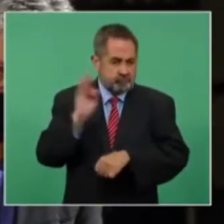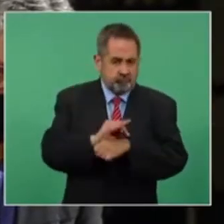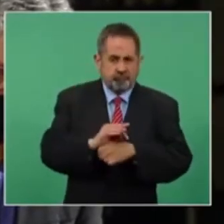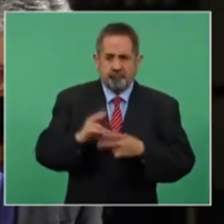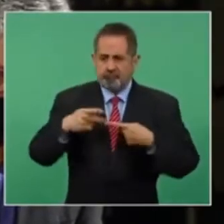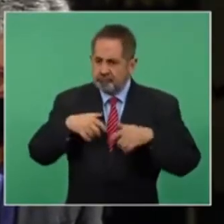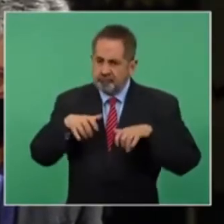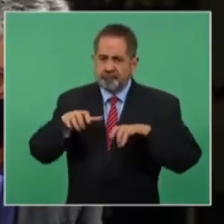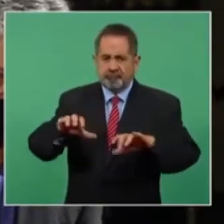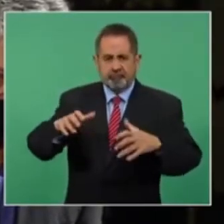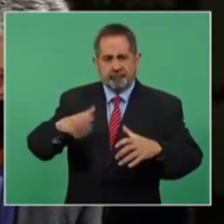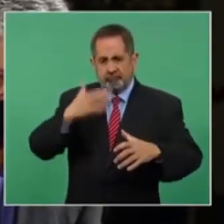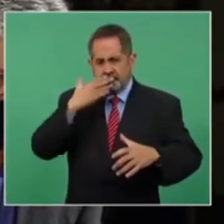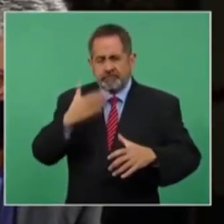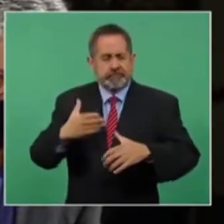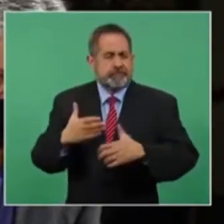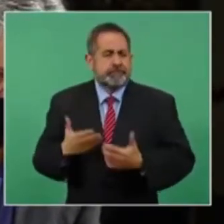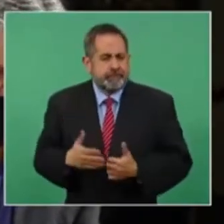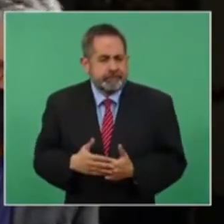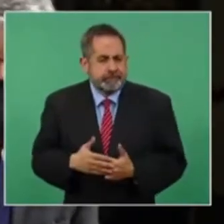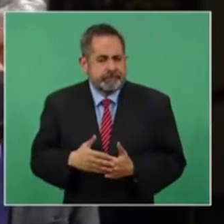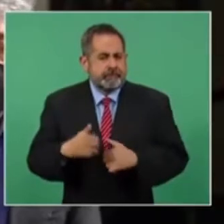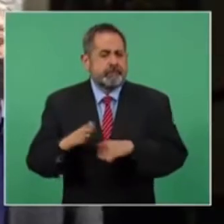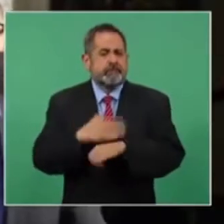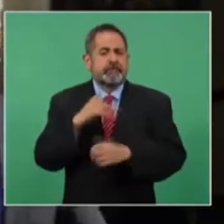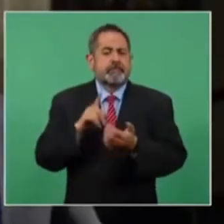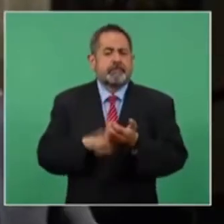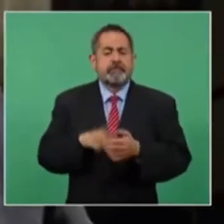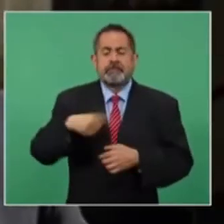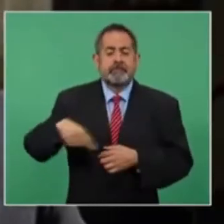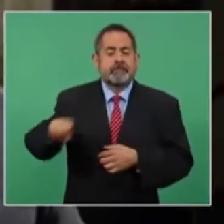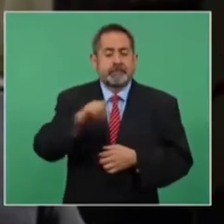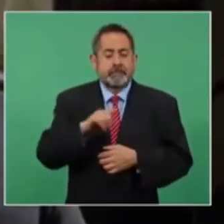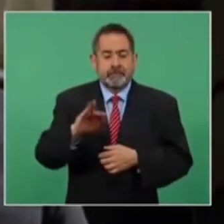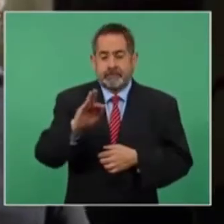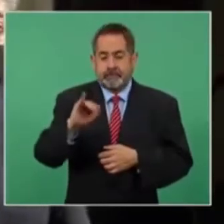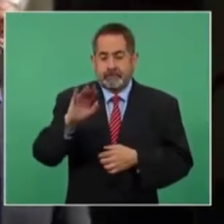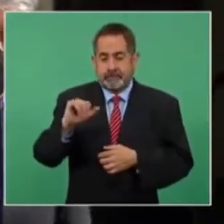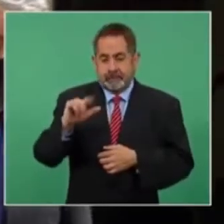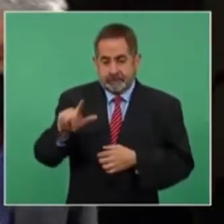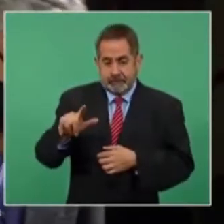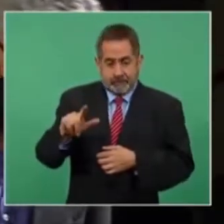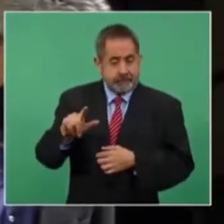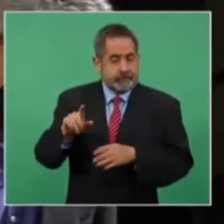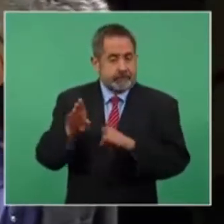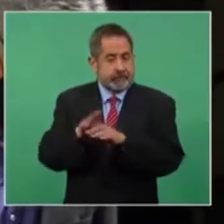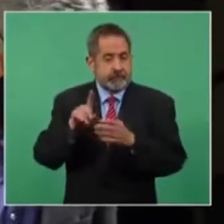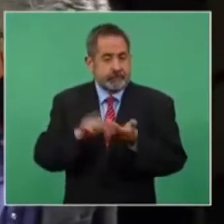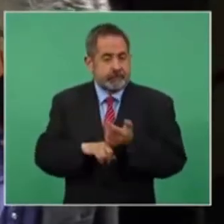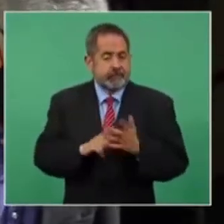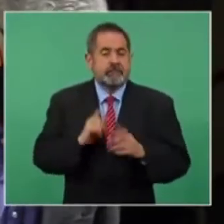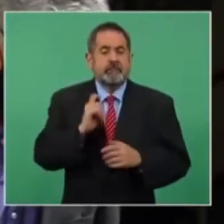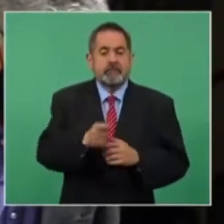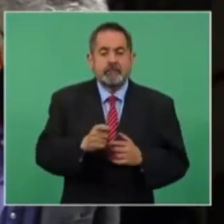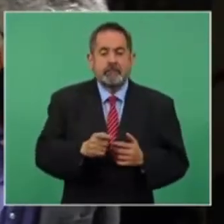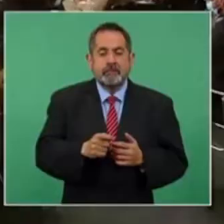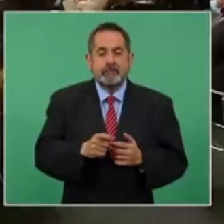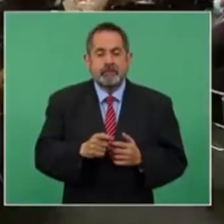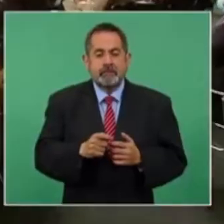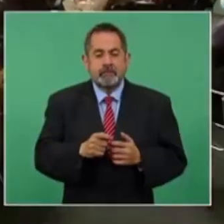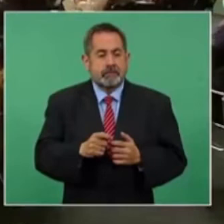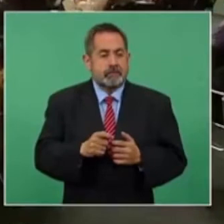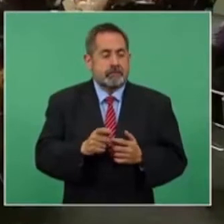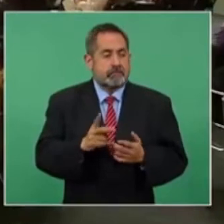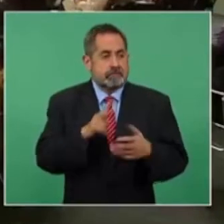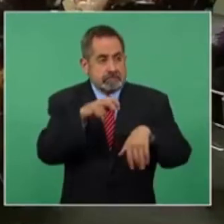gente? ¿Por qué? Porque simple y sencillamente los fiscales o se ponen, ahora sí que se ponen y se postran